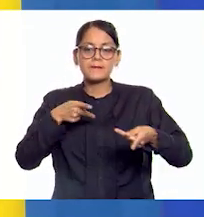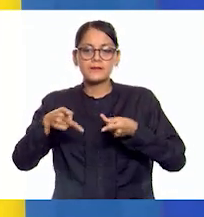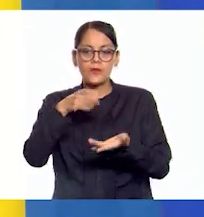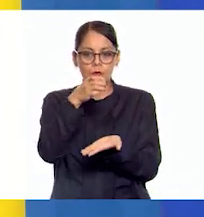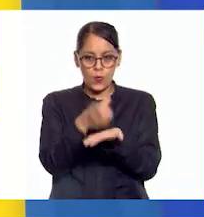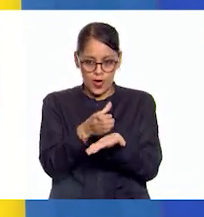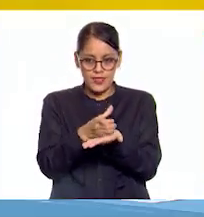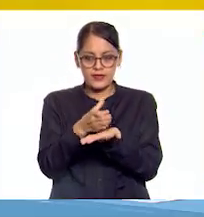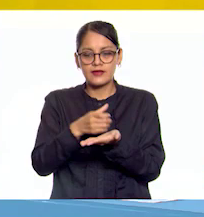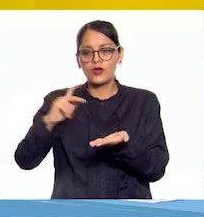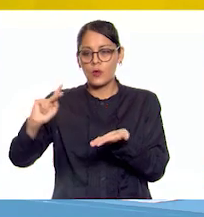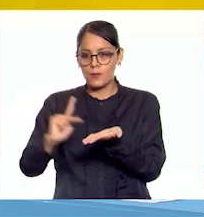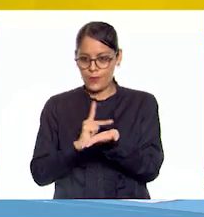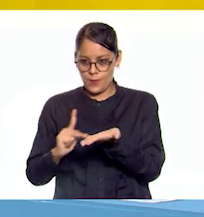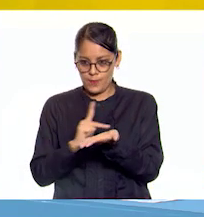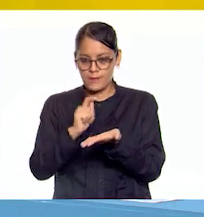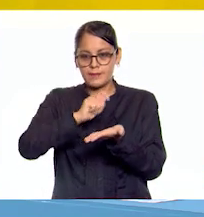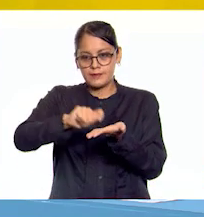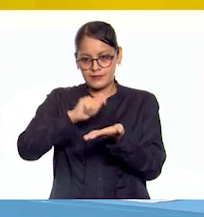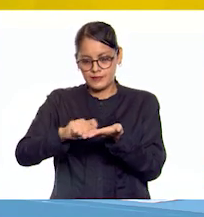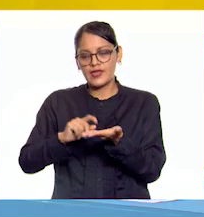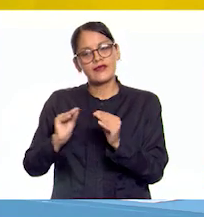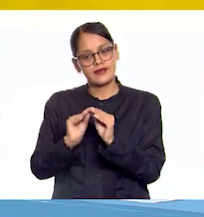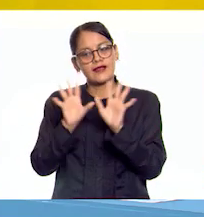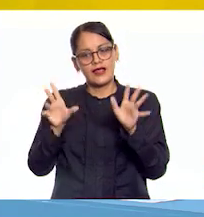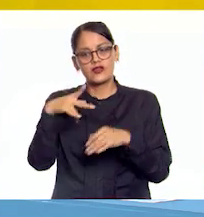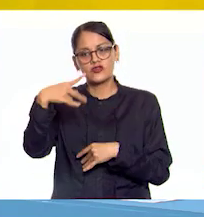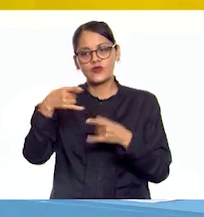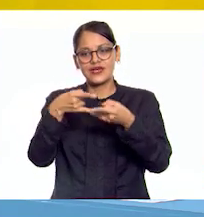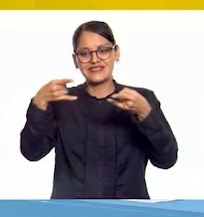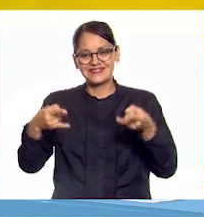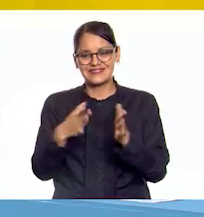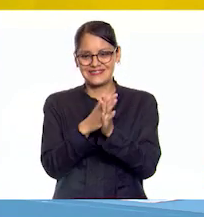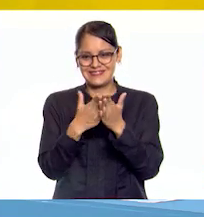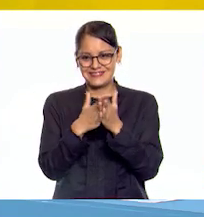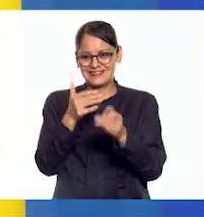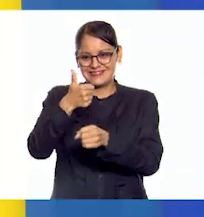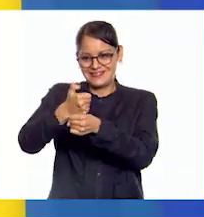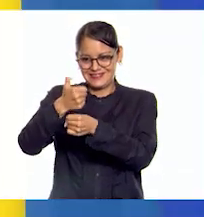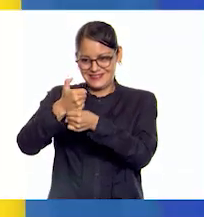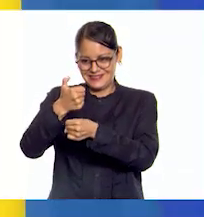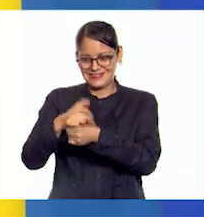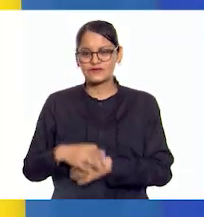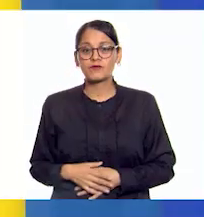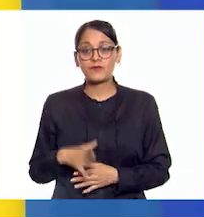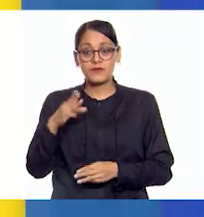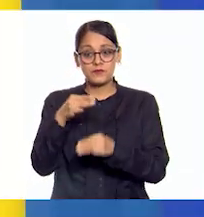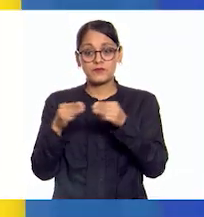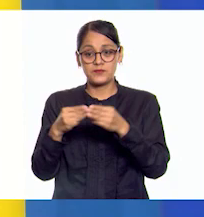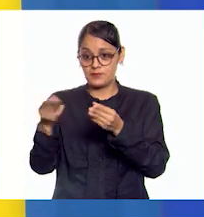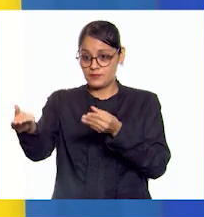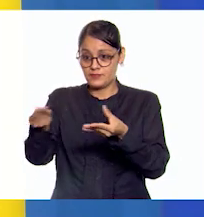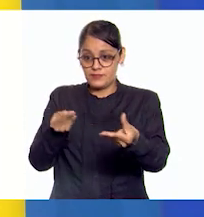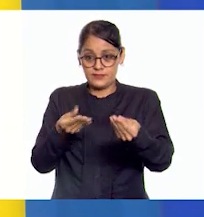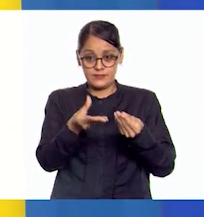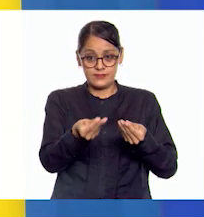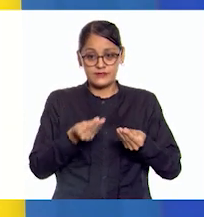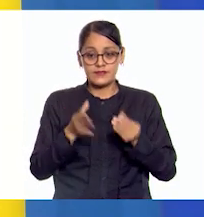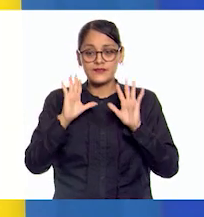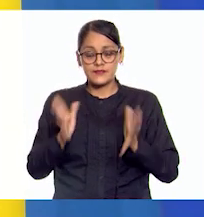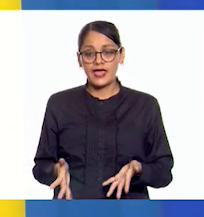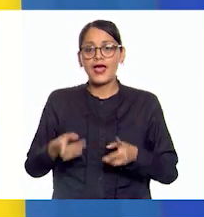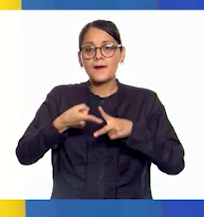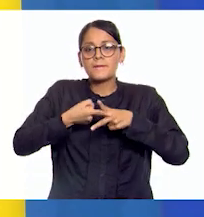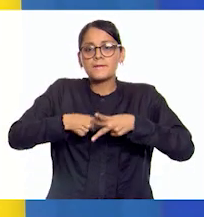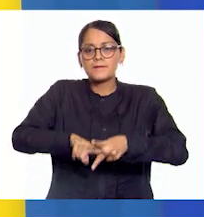y su pluma y, por supuesto, su libro de historia de sexto grado. Con estos materiales podrán ayudar a Jenny